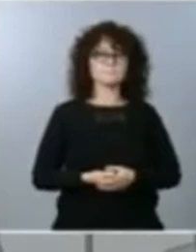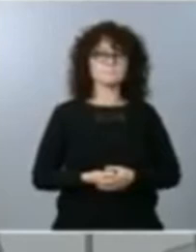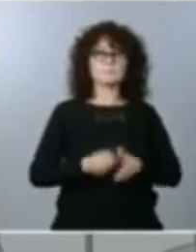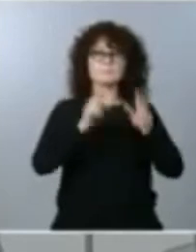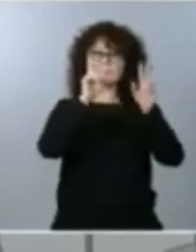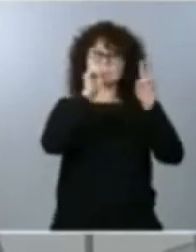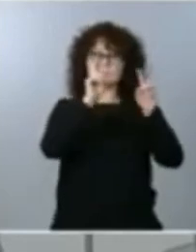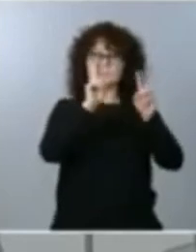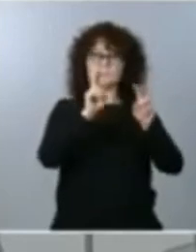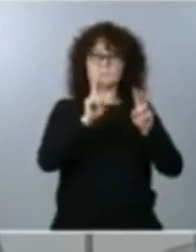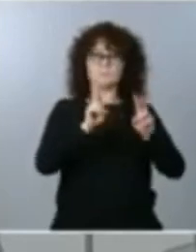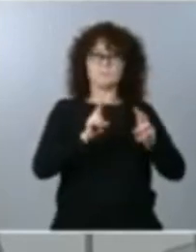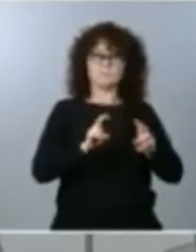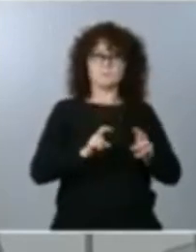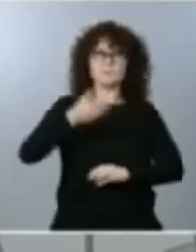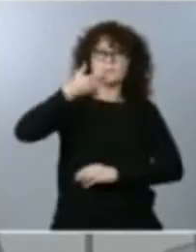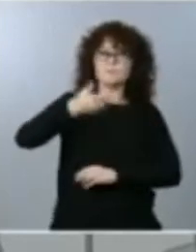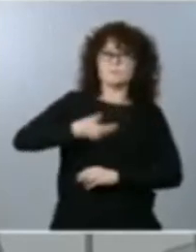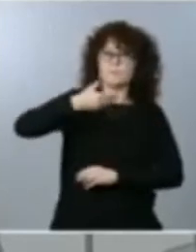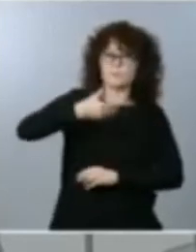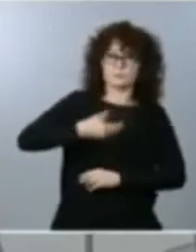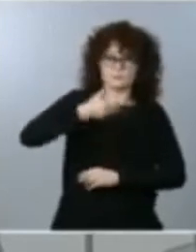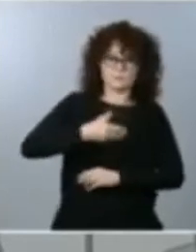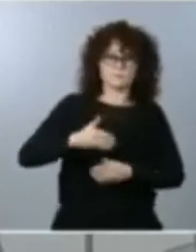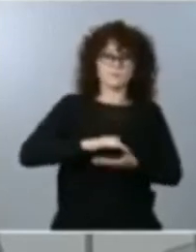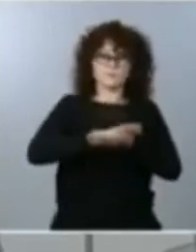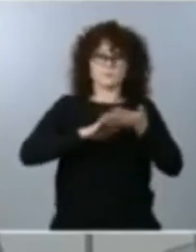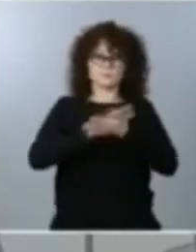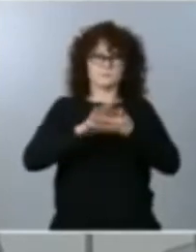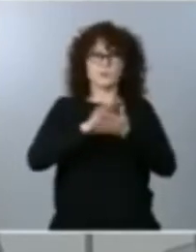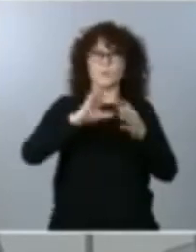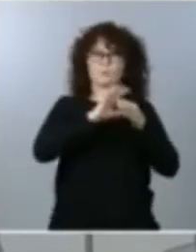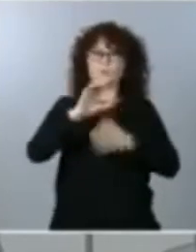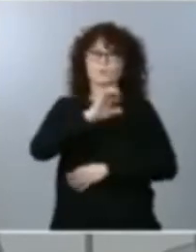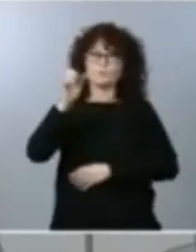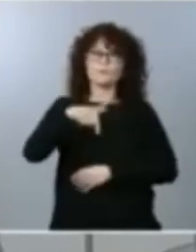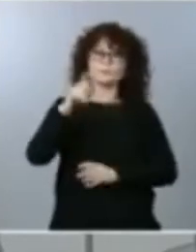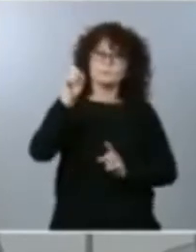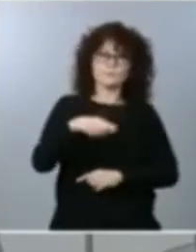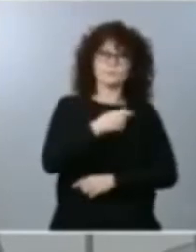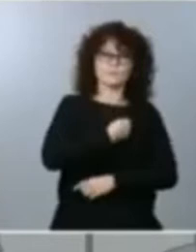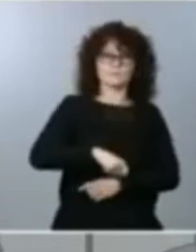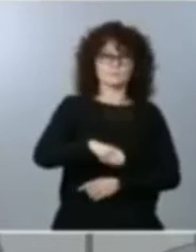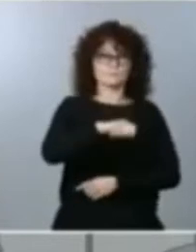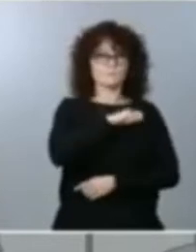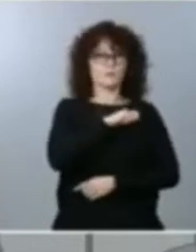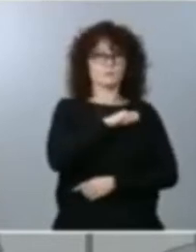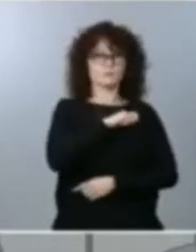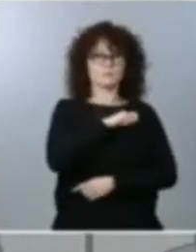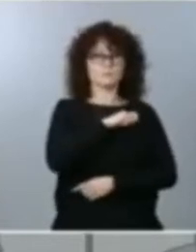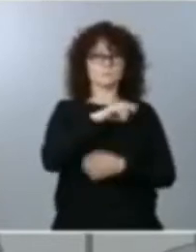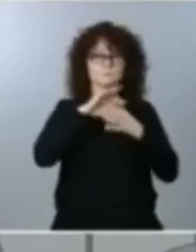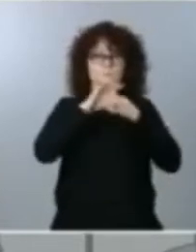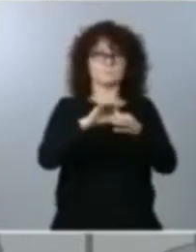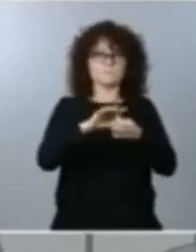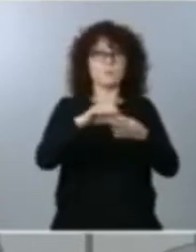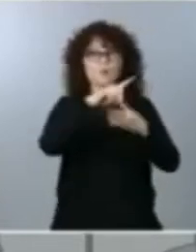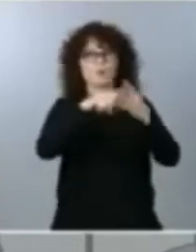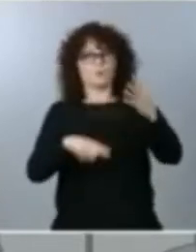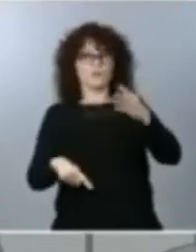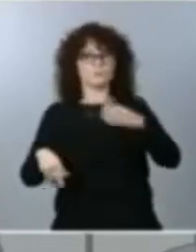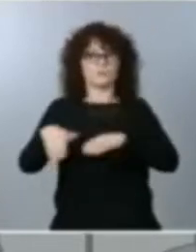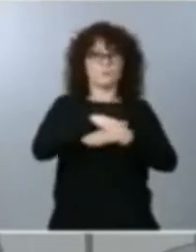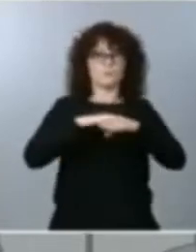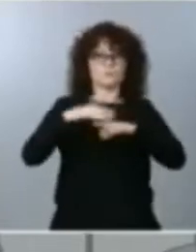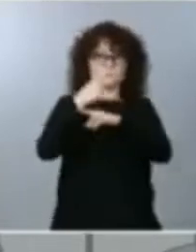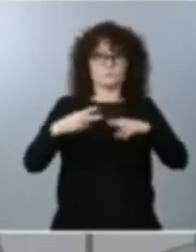implicaciones para la Unión Europea, para España y guardan una estrecha relación con los cuatro grandes ejes de las políticas del gobierno